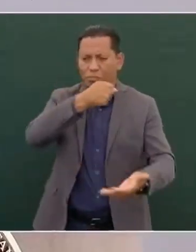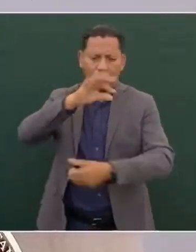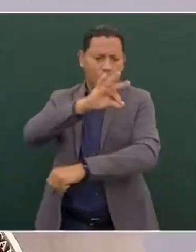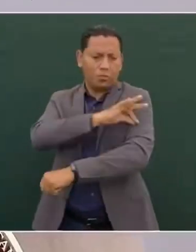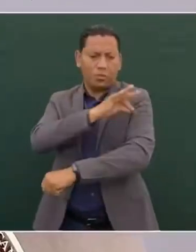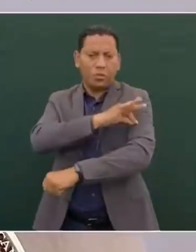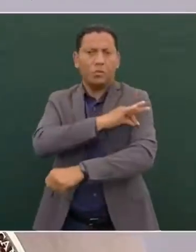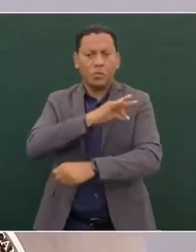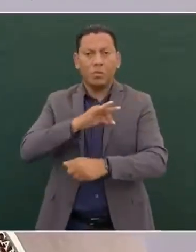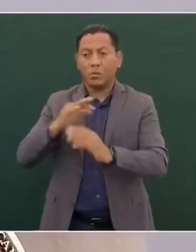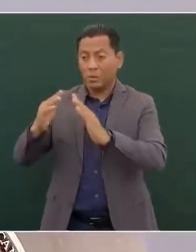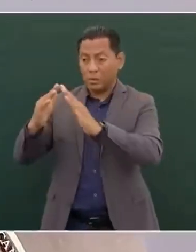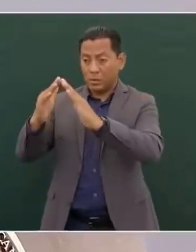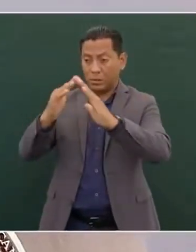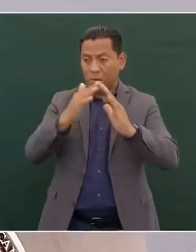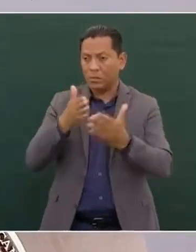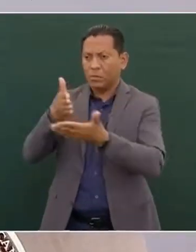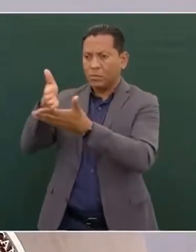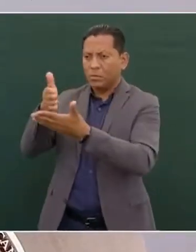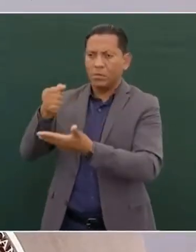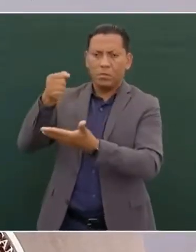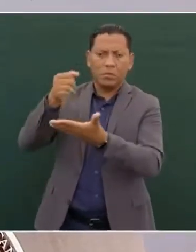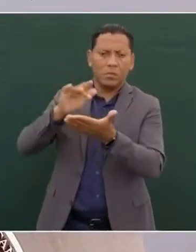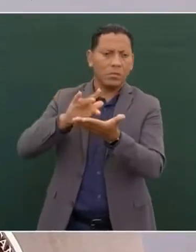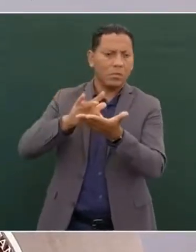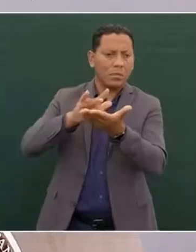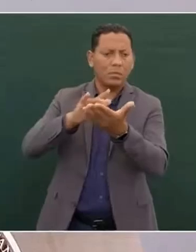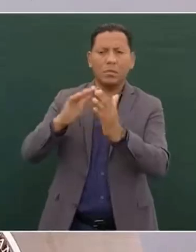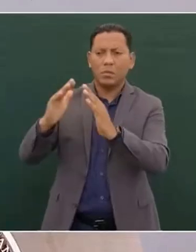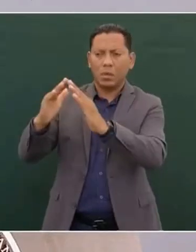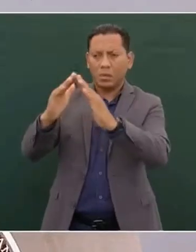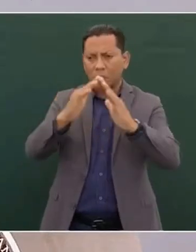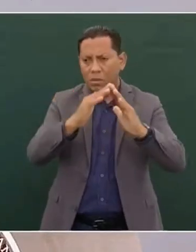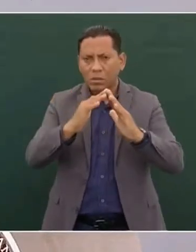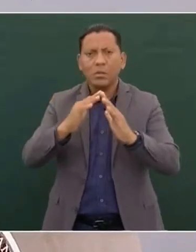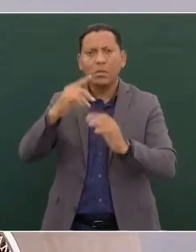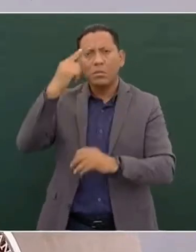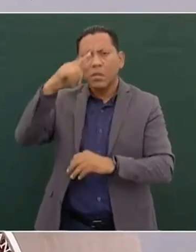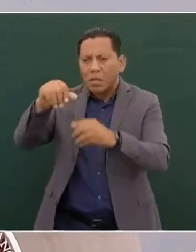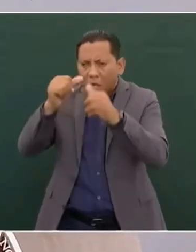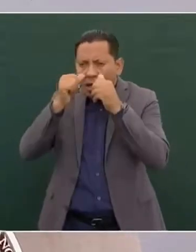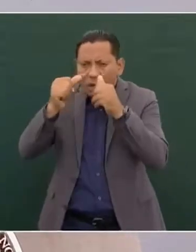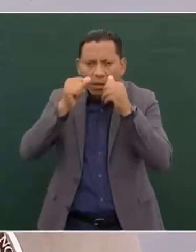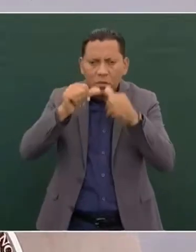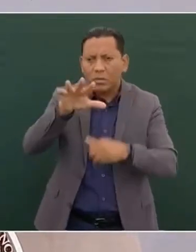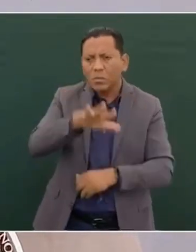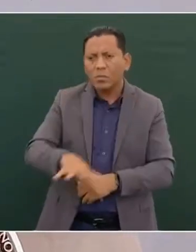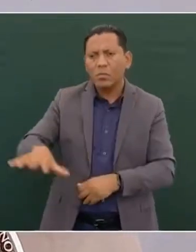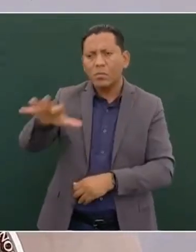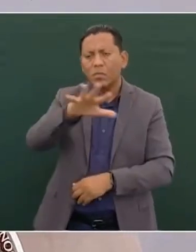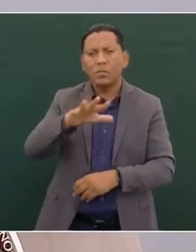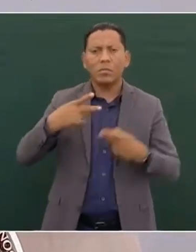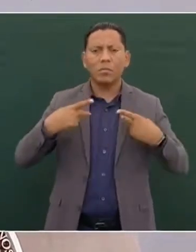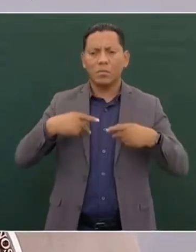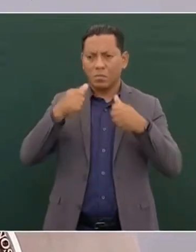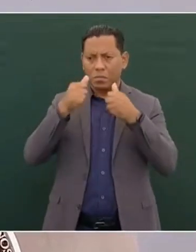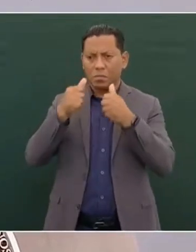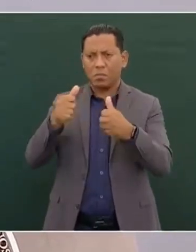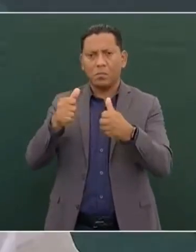Estamos caminando casa por casa, presidente, para atender a la población. Y desde